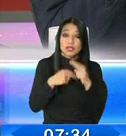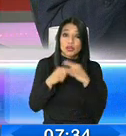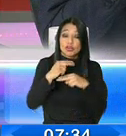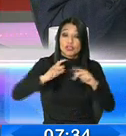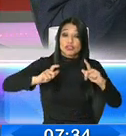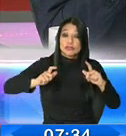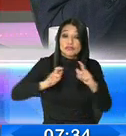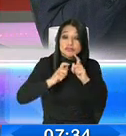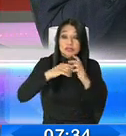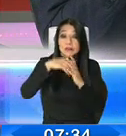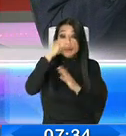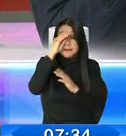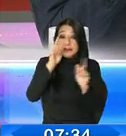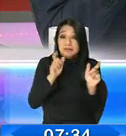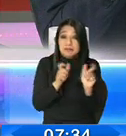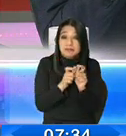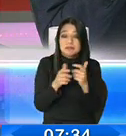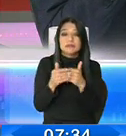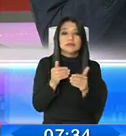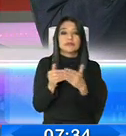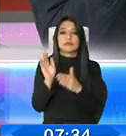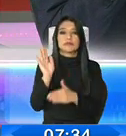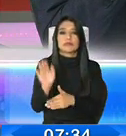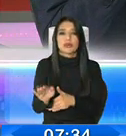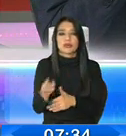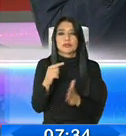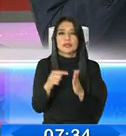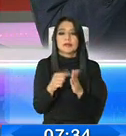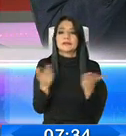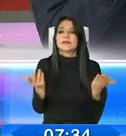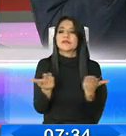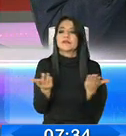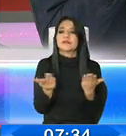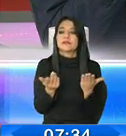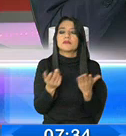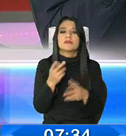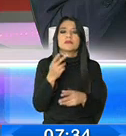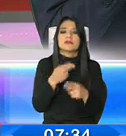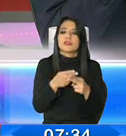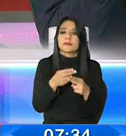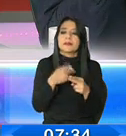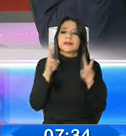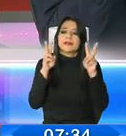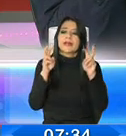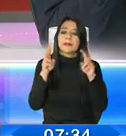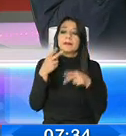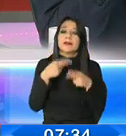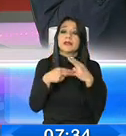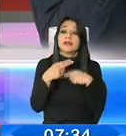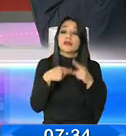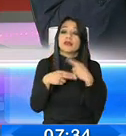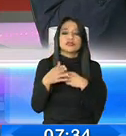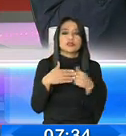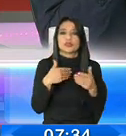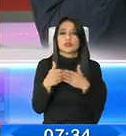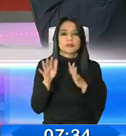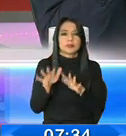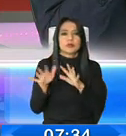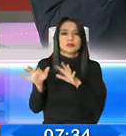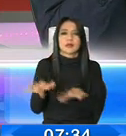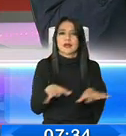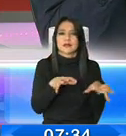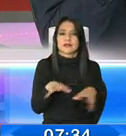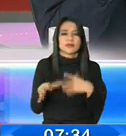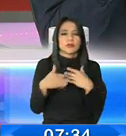empresario sin importar el origen ni la transversalidad de su actividad.